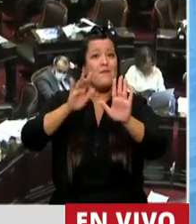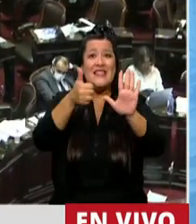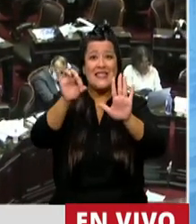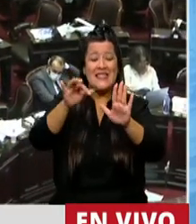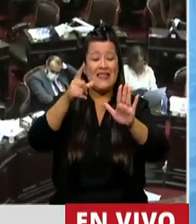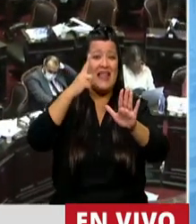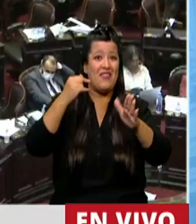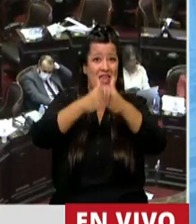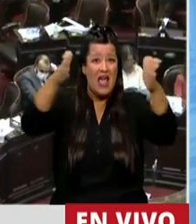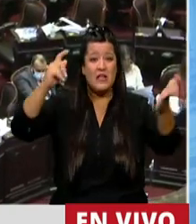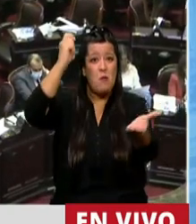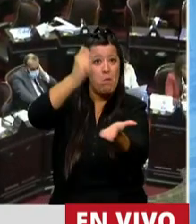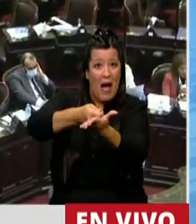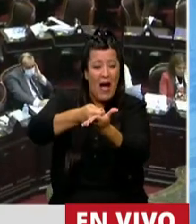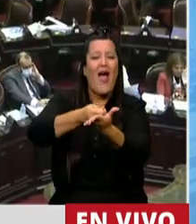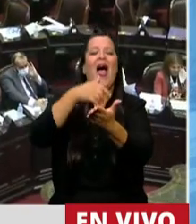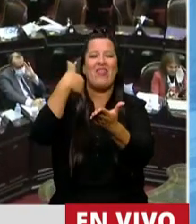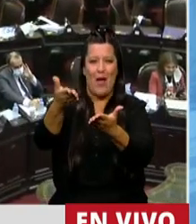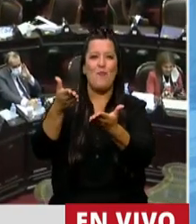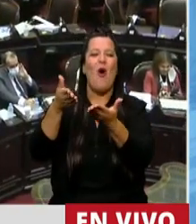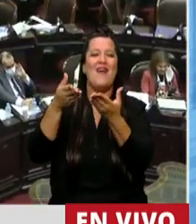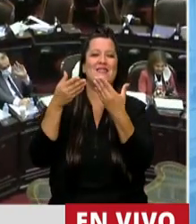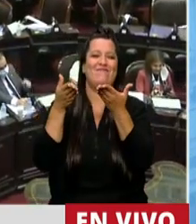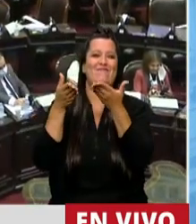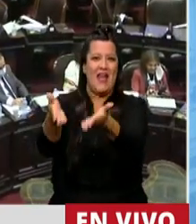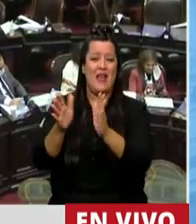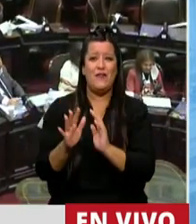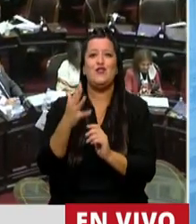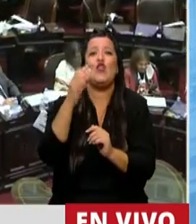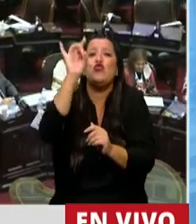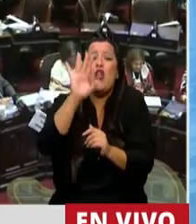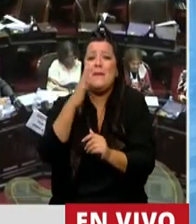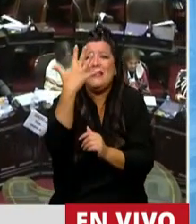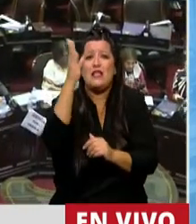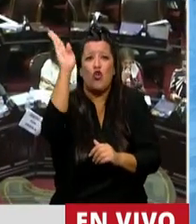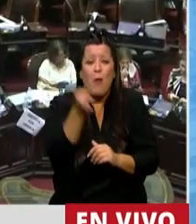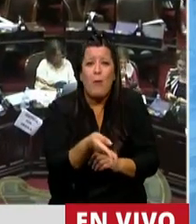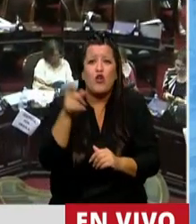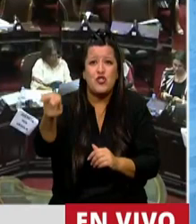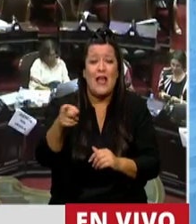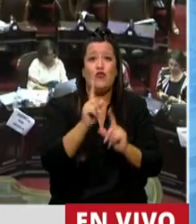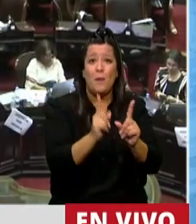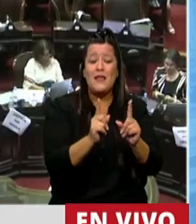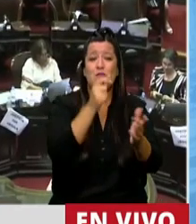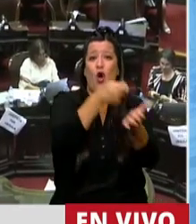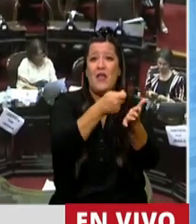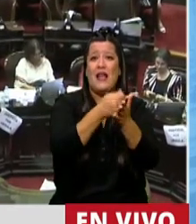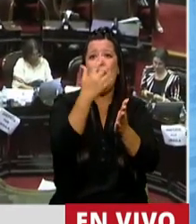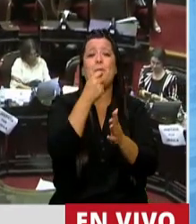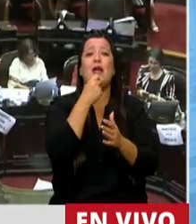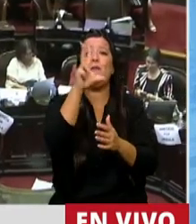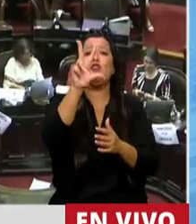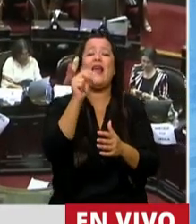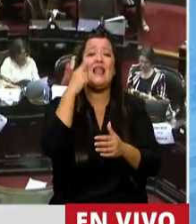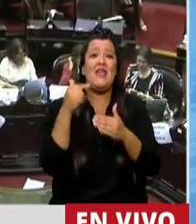60 días, va a tener un beneficio de pagar solamente 5% del activo que declara. Si toma 30 días